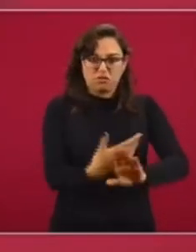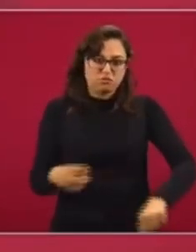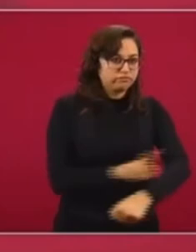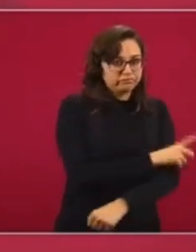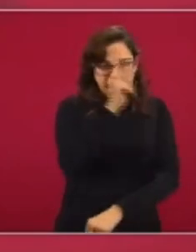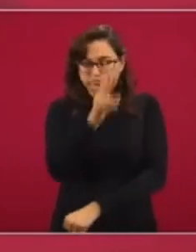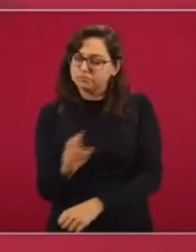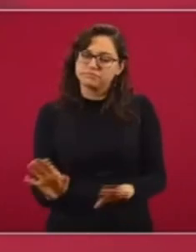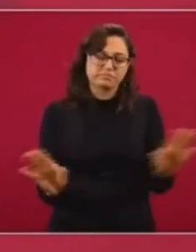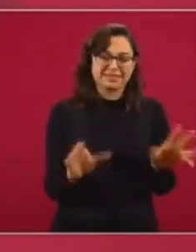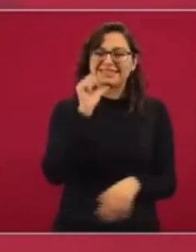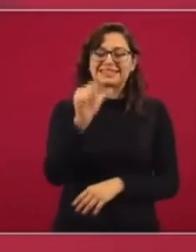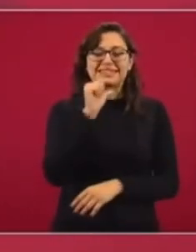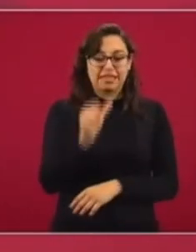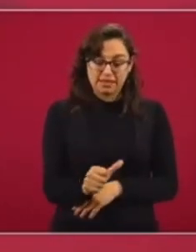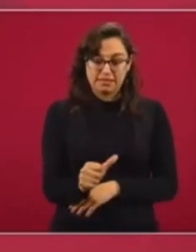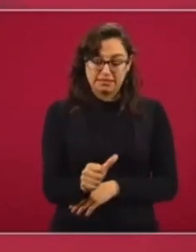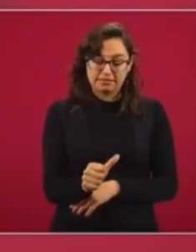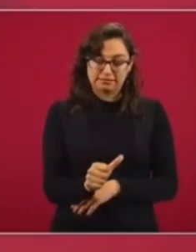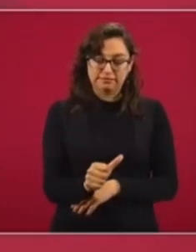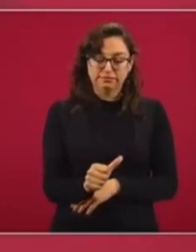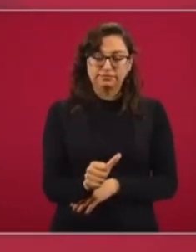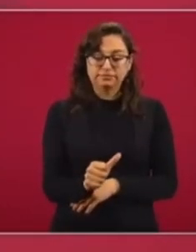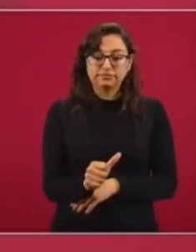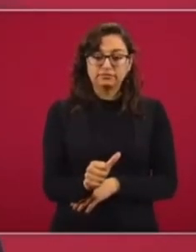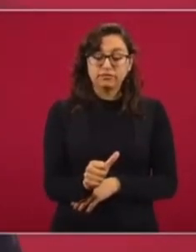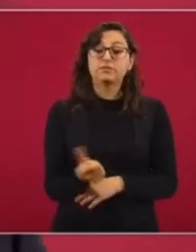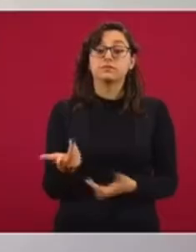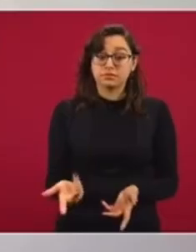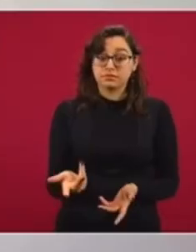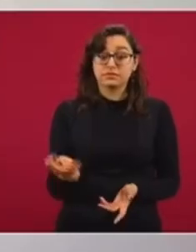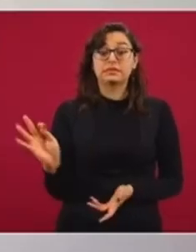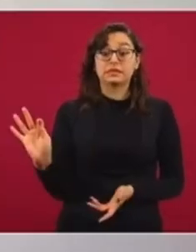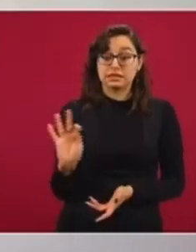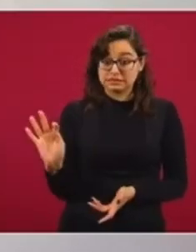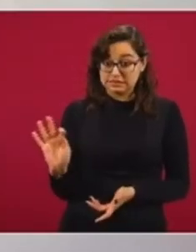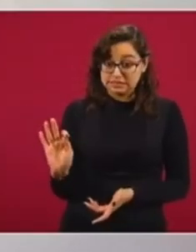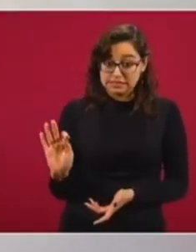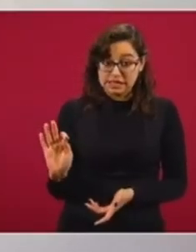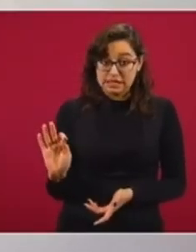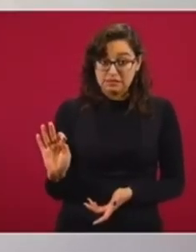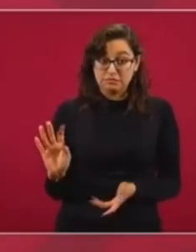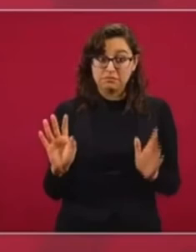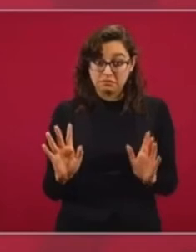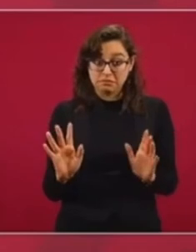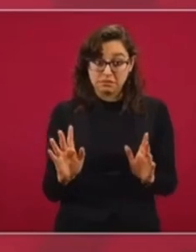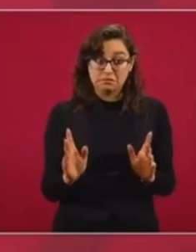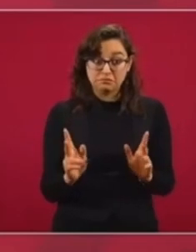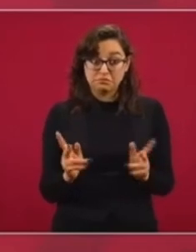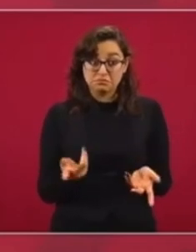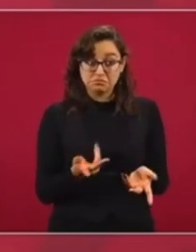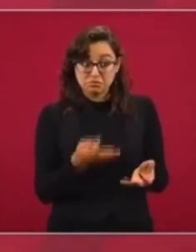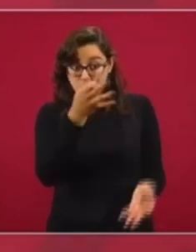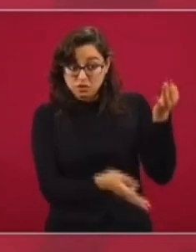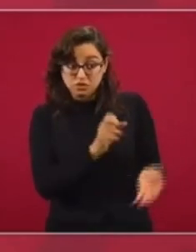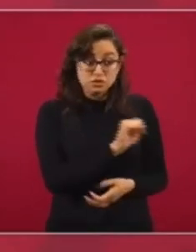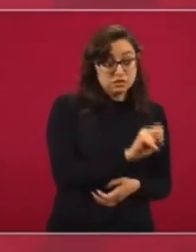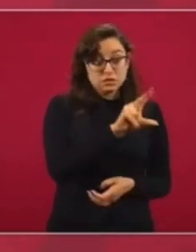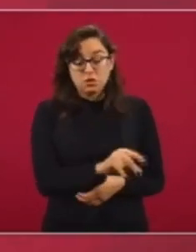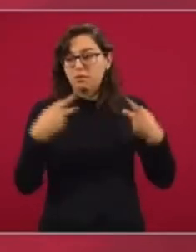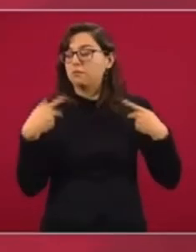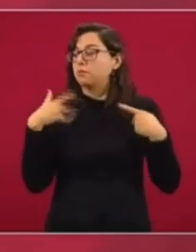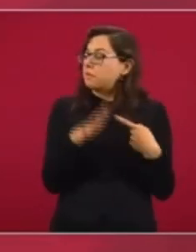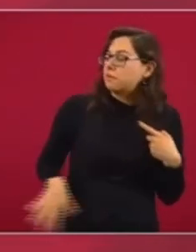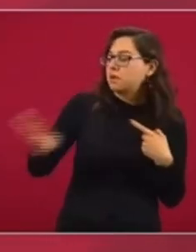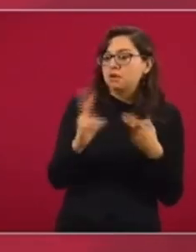nadie y que, en caso de ser necesario, como ya se decidió, llevar acá una consulta para que todos